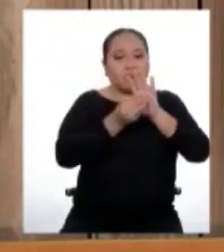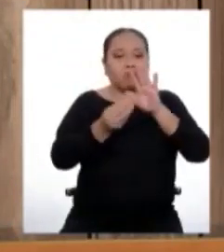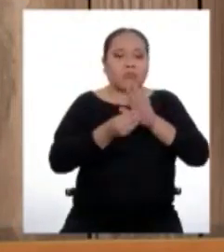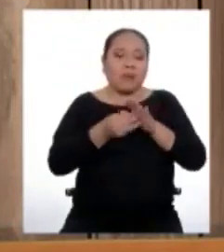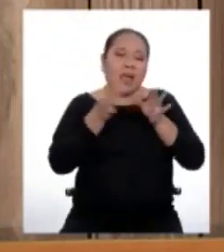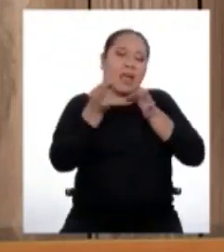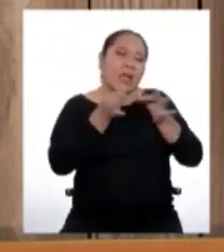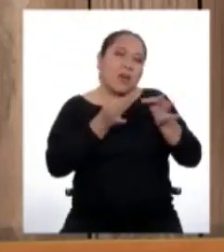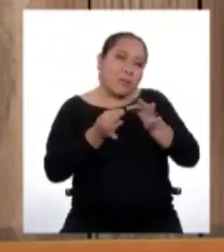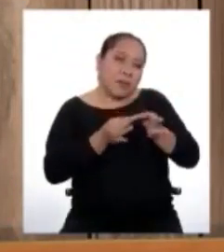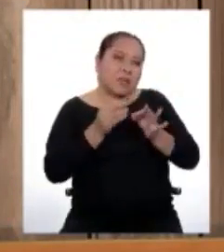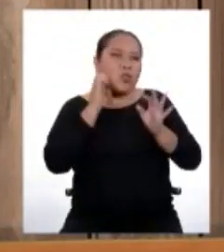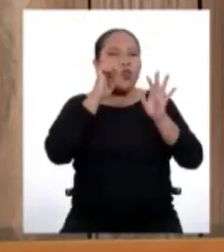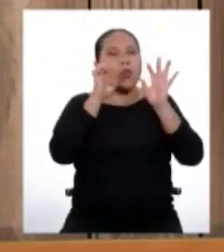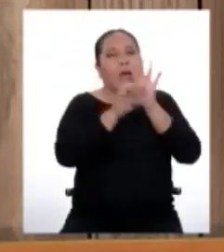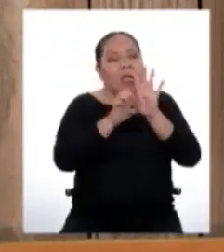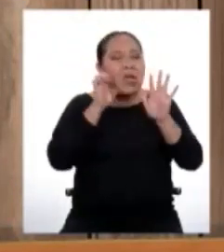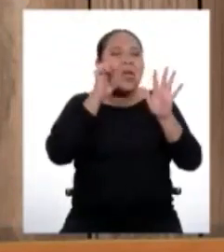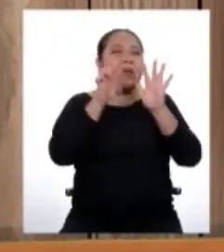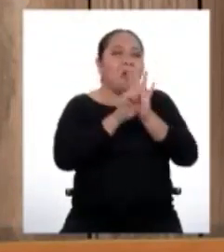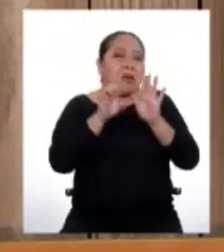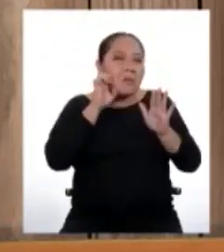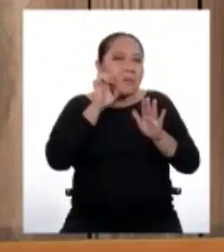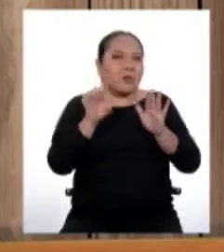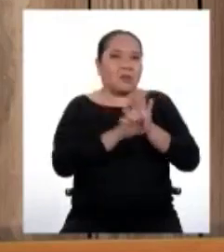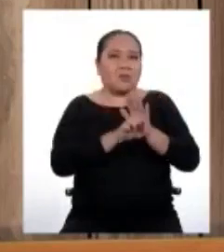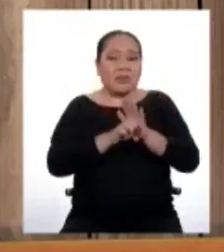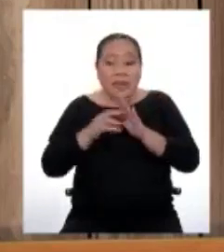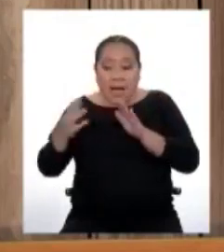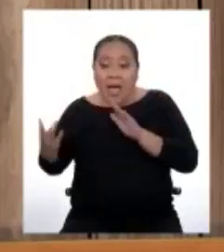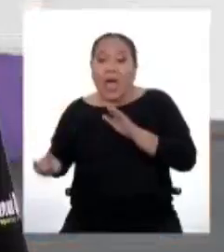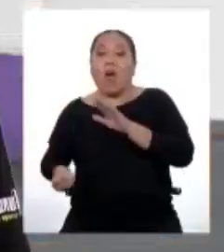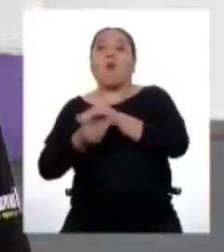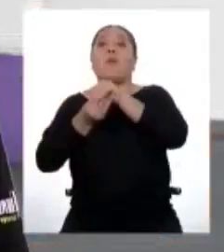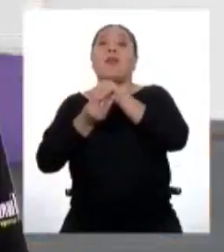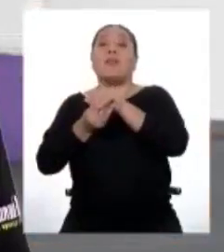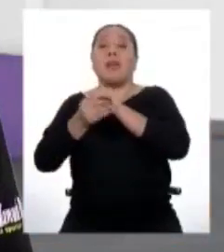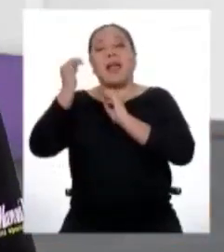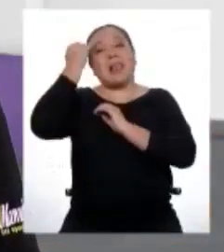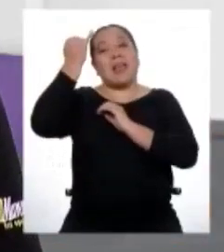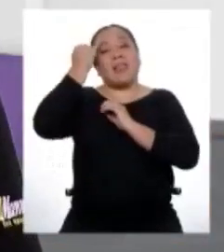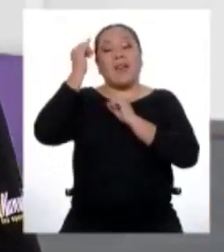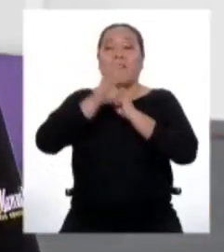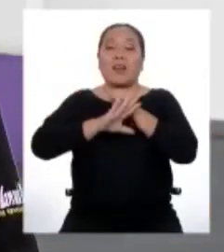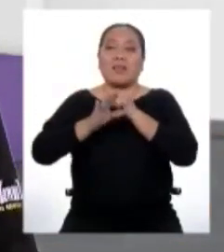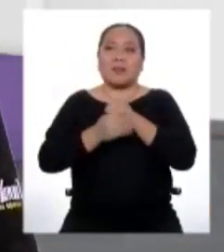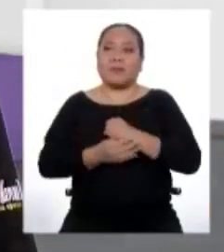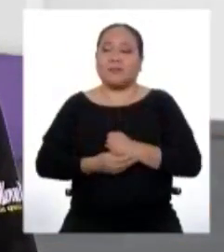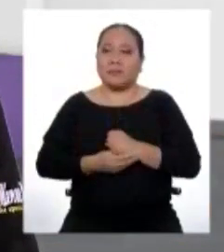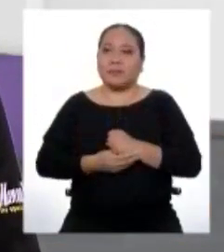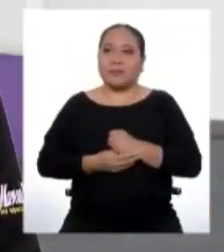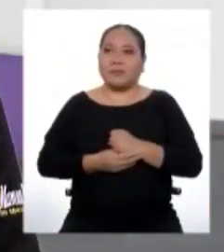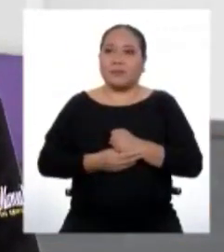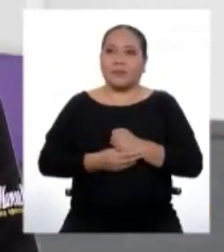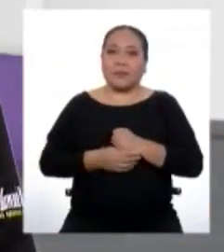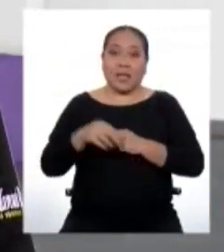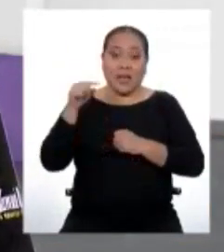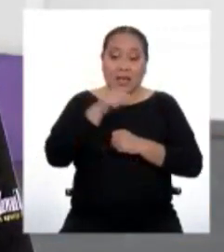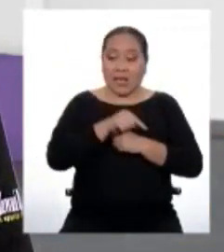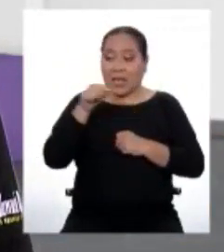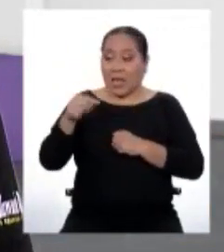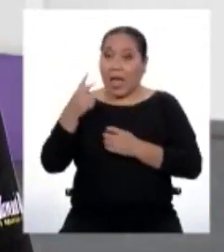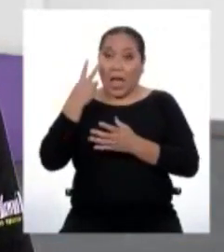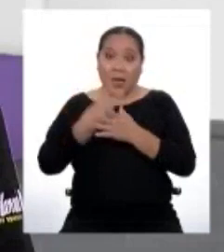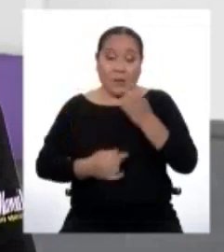ejemplos u otros aspectos que desarrolla la idea principal. Claro, y tanto las ideas principales como las